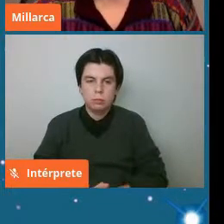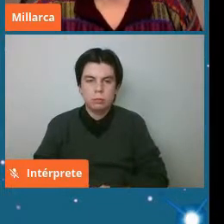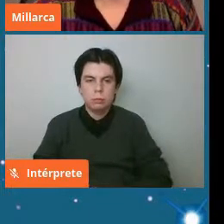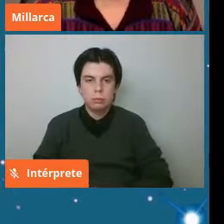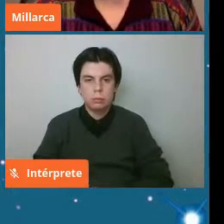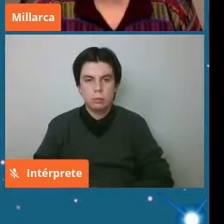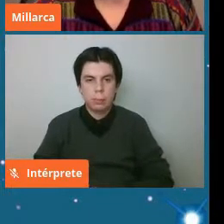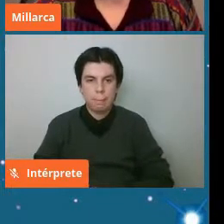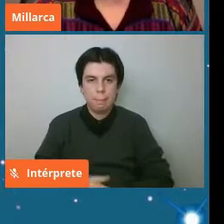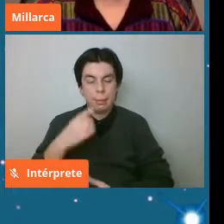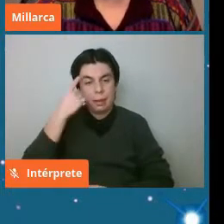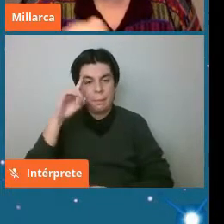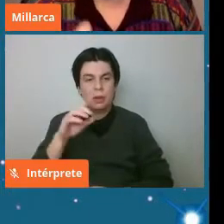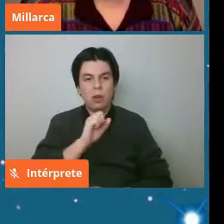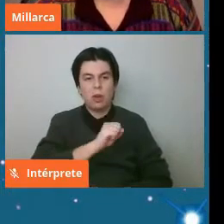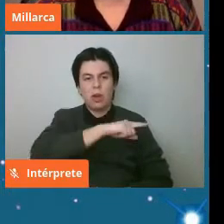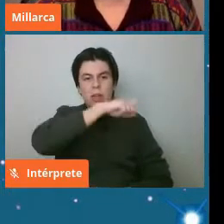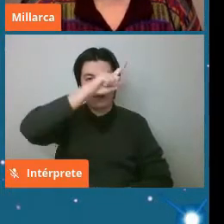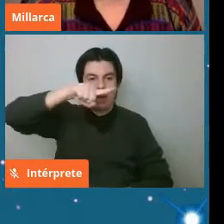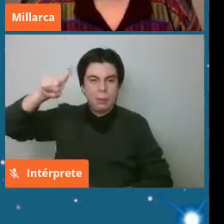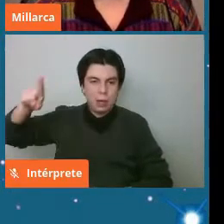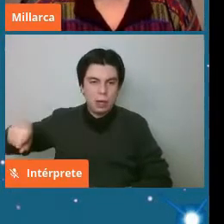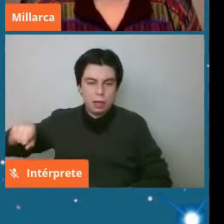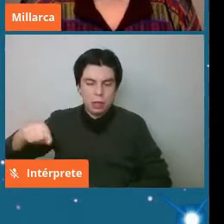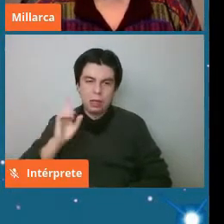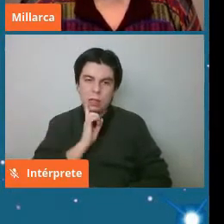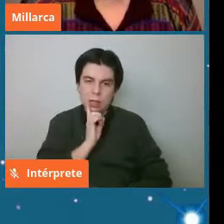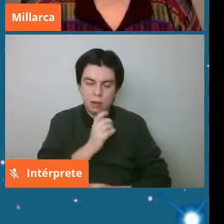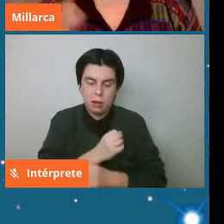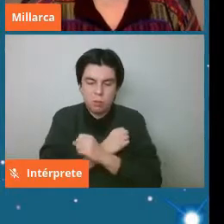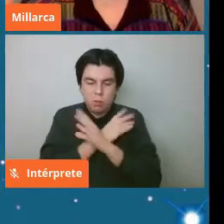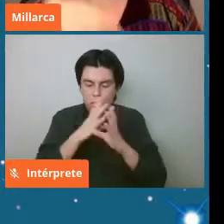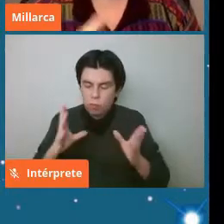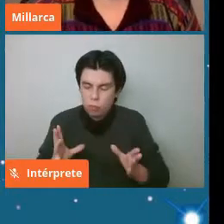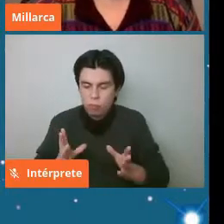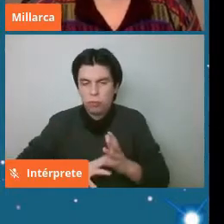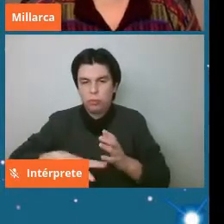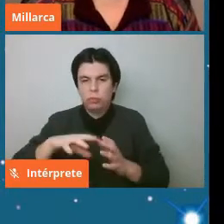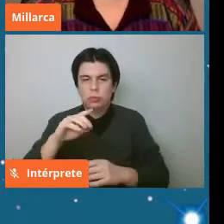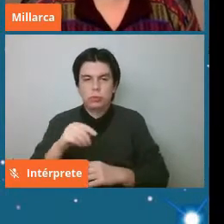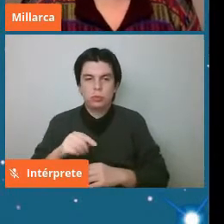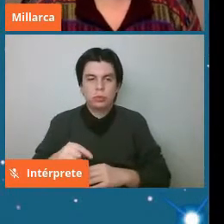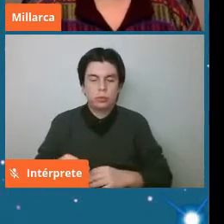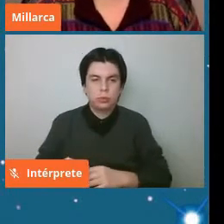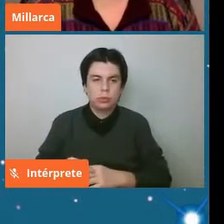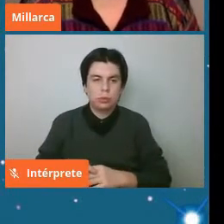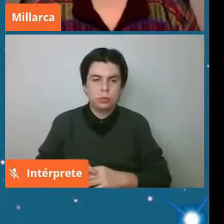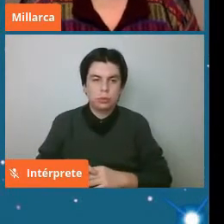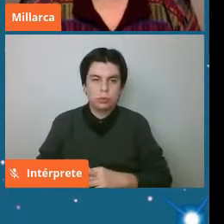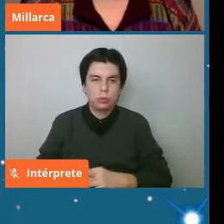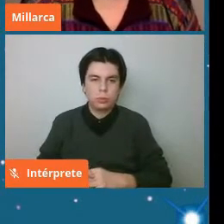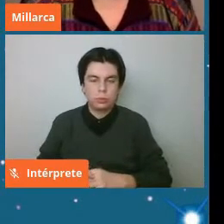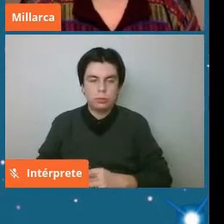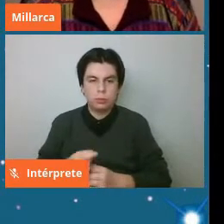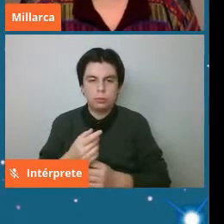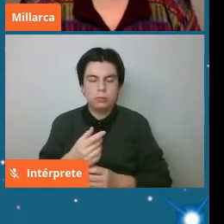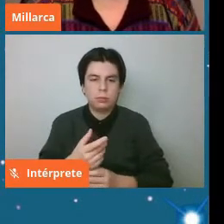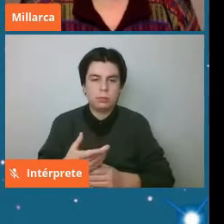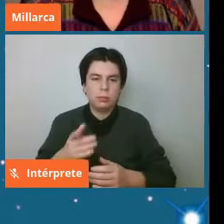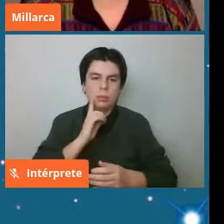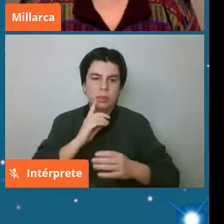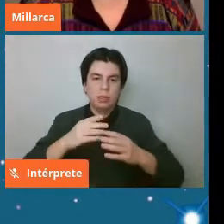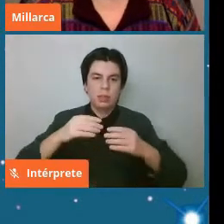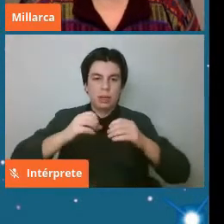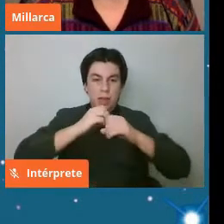pero Atacama tiene muchos los sectores de alta densidad de meteoritos están correlacionados con también sitios de alta densidad de